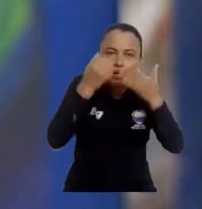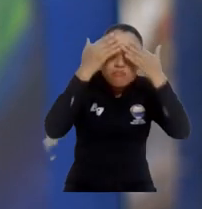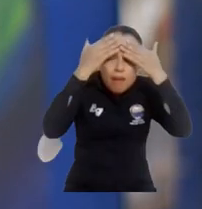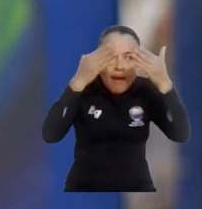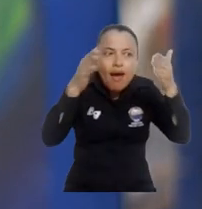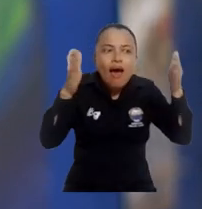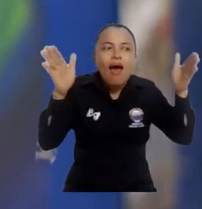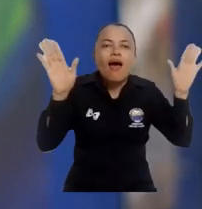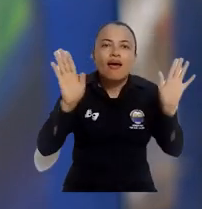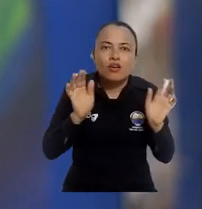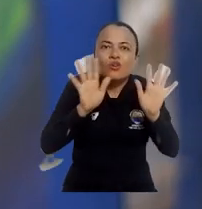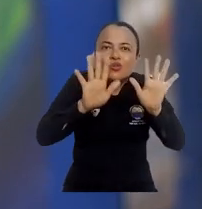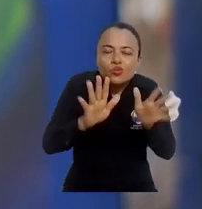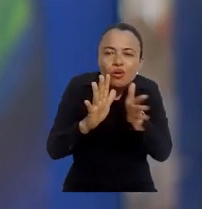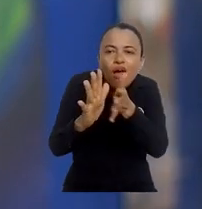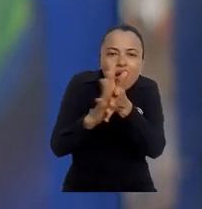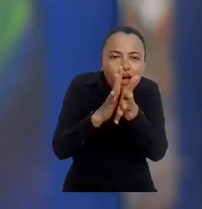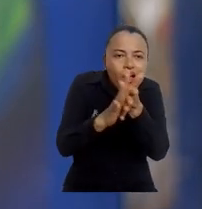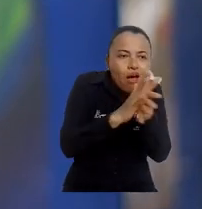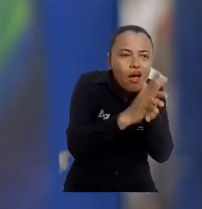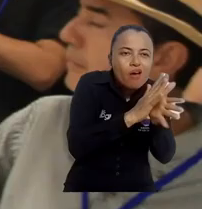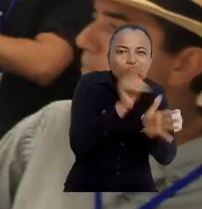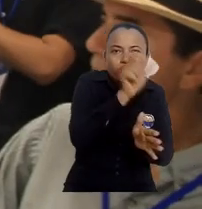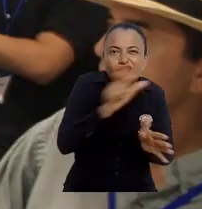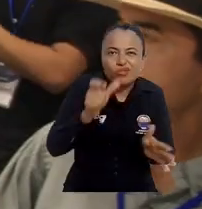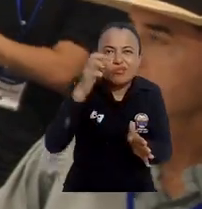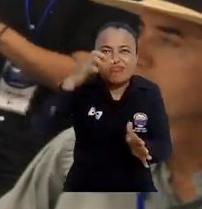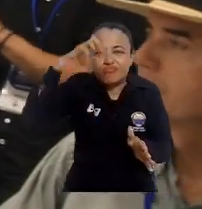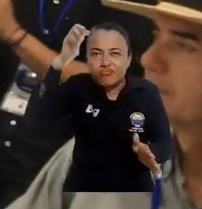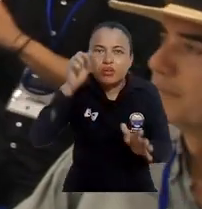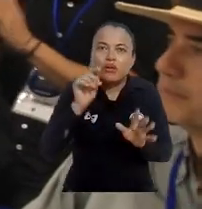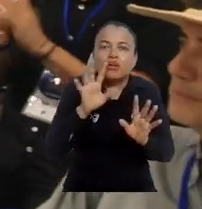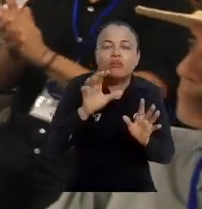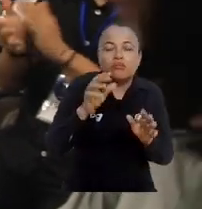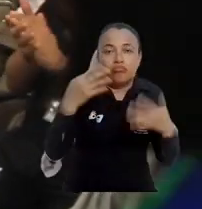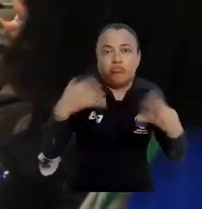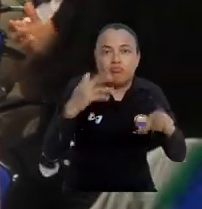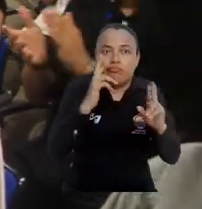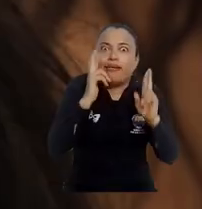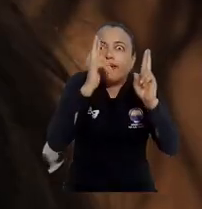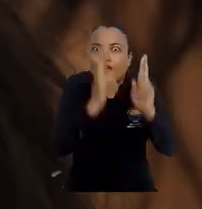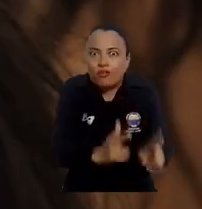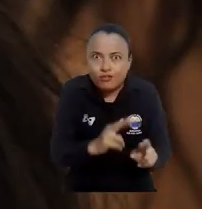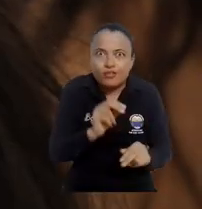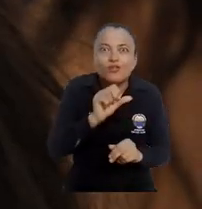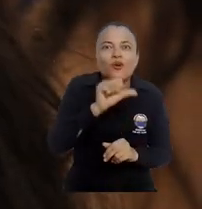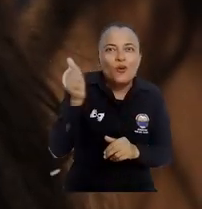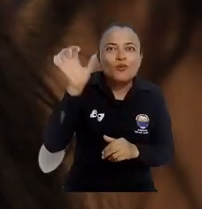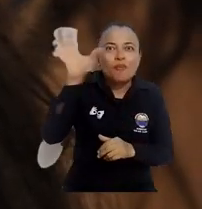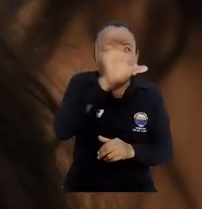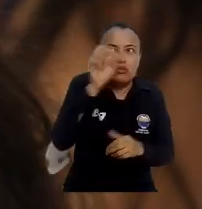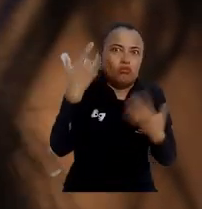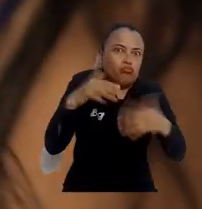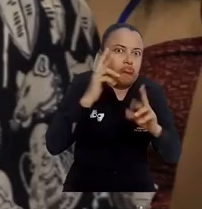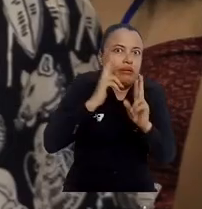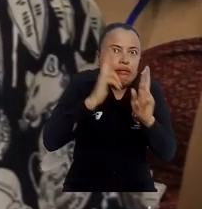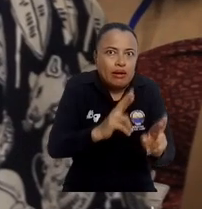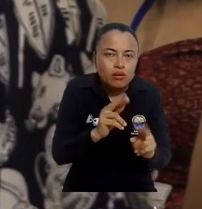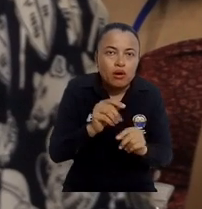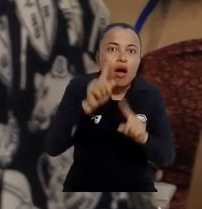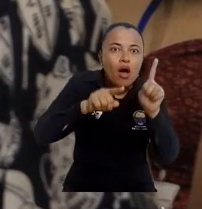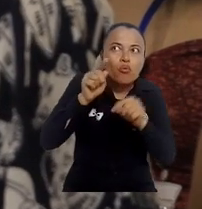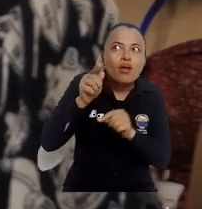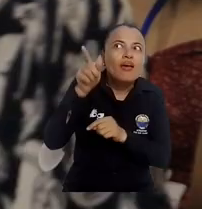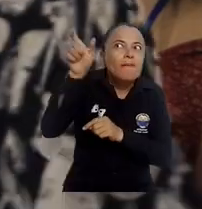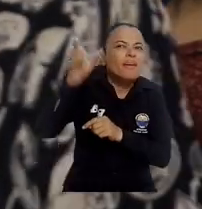espectro y tener la posibilidad de escuchar directamente con profesionales que son muy reconocidos ya en el exterior